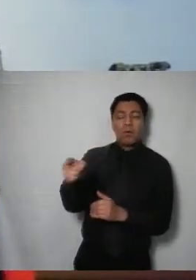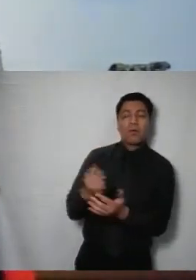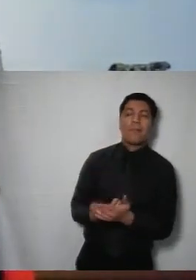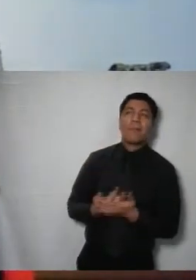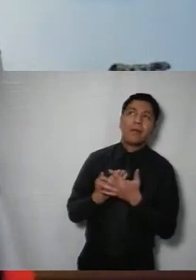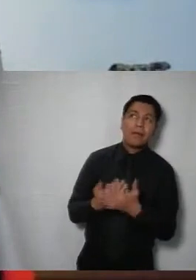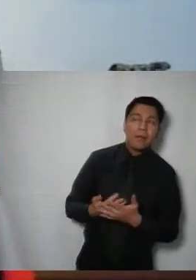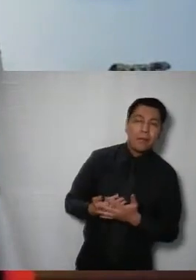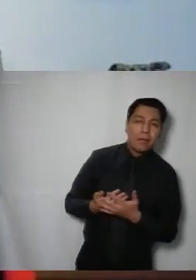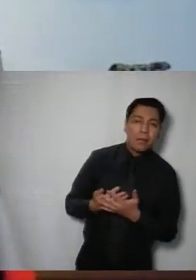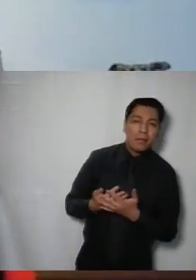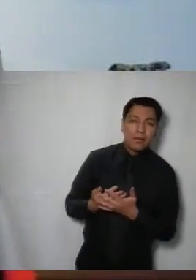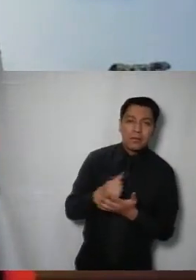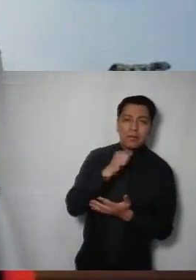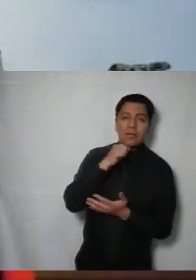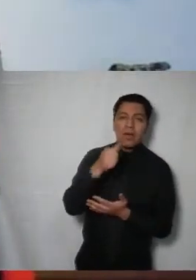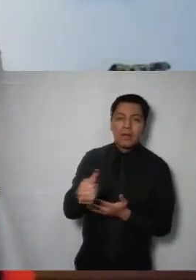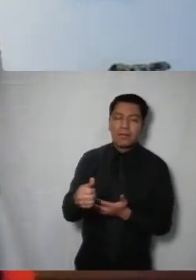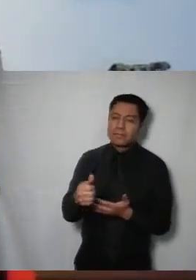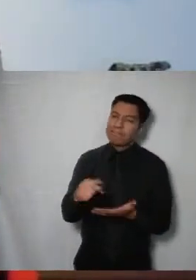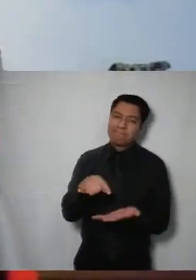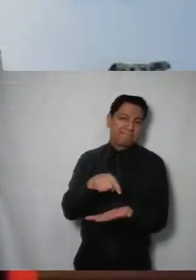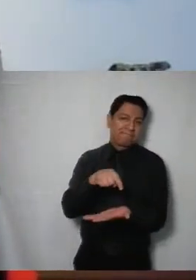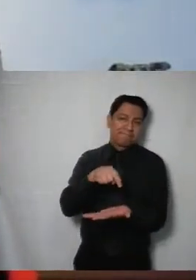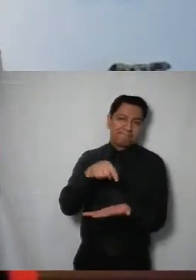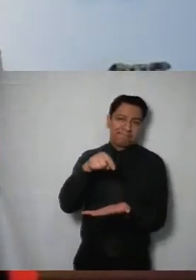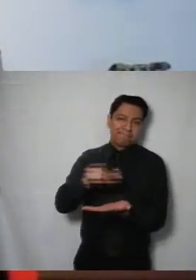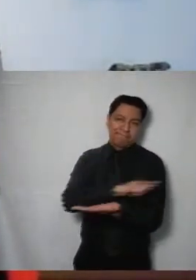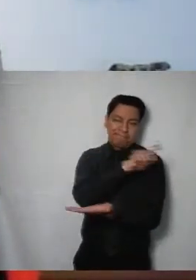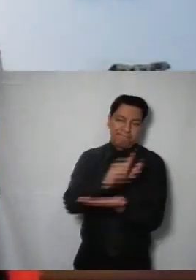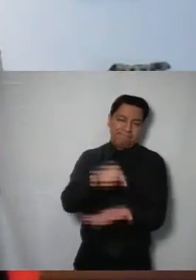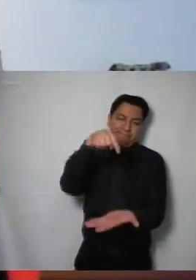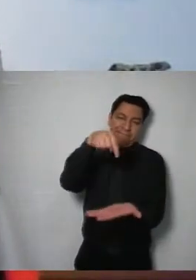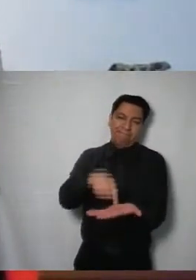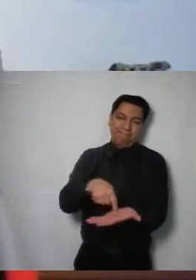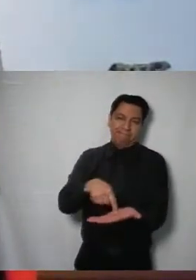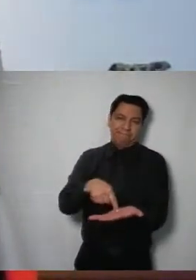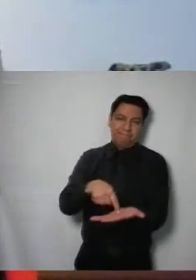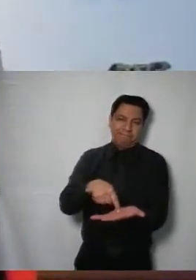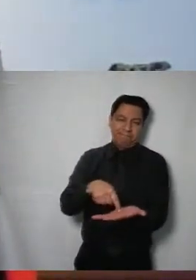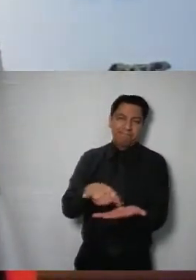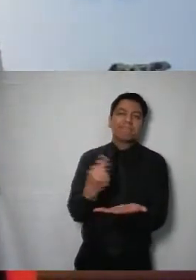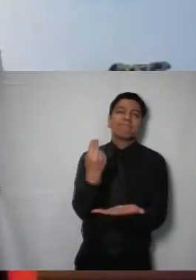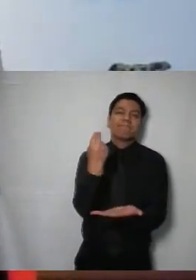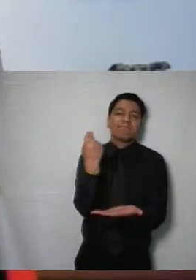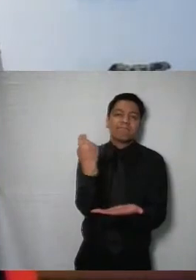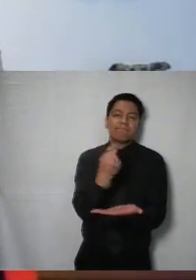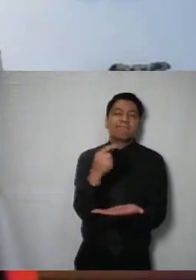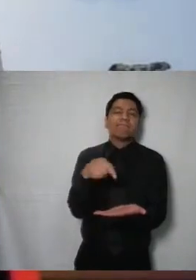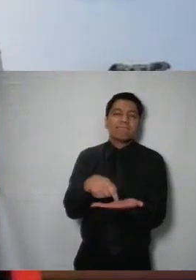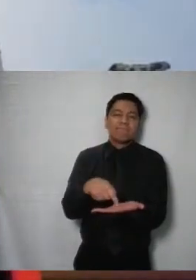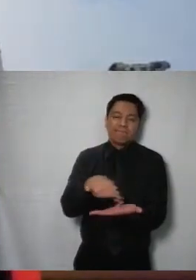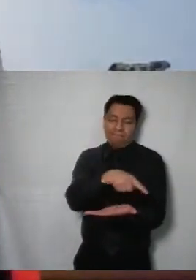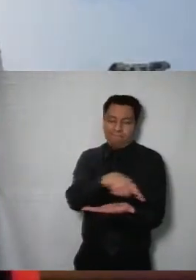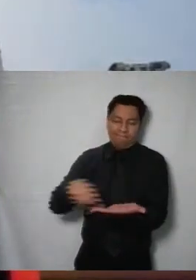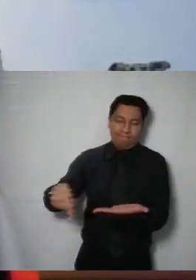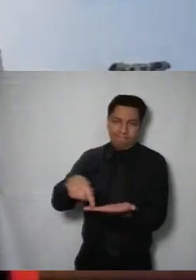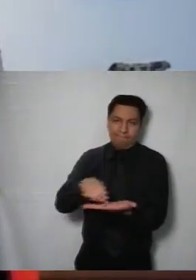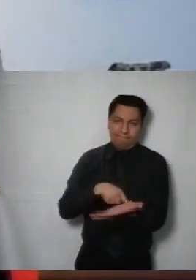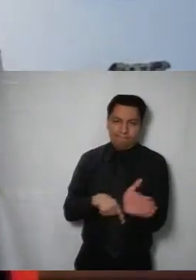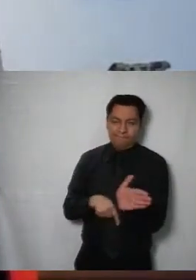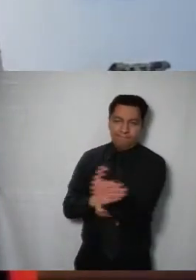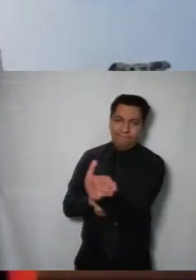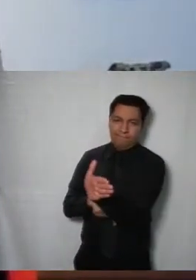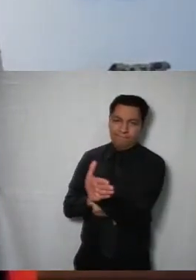se emita una respuesta que ya obra en ese expediente y tal como lo marca la ley entonces nosotros nos iríamos por ese